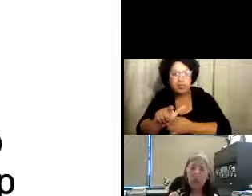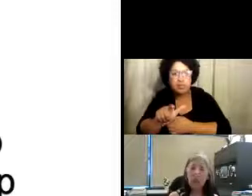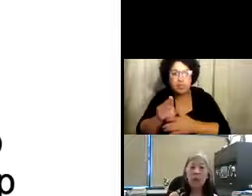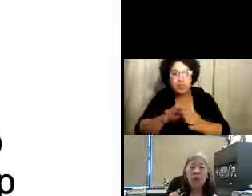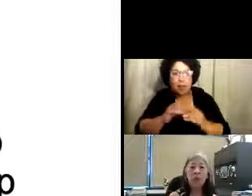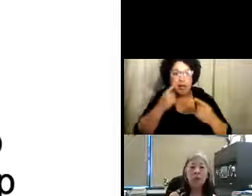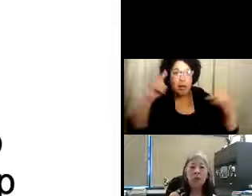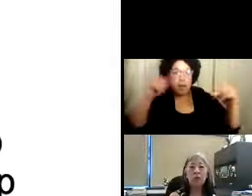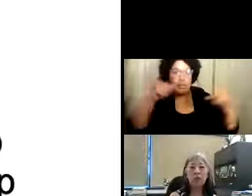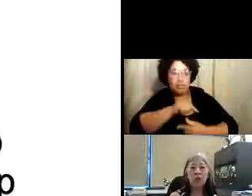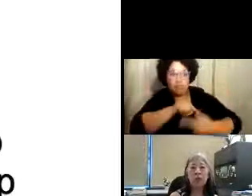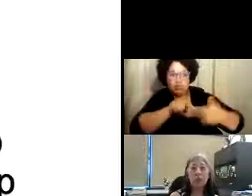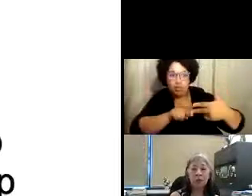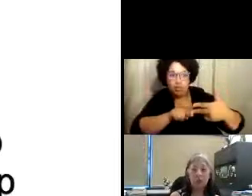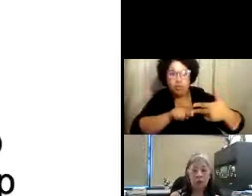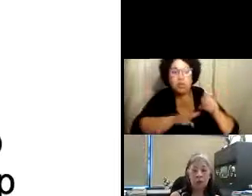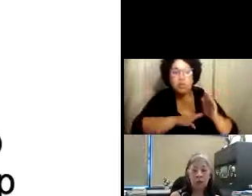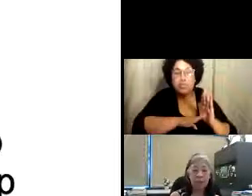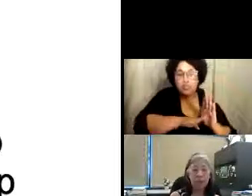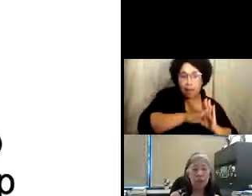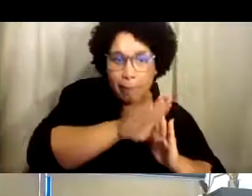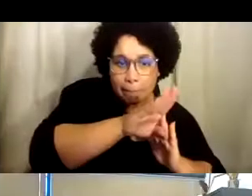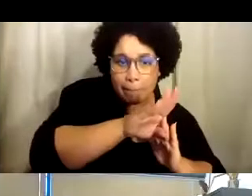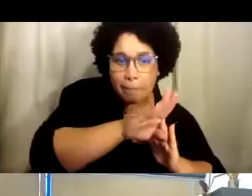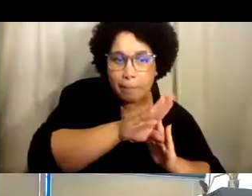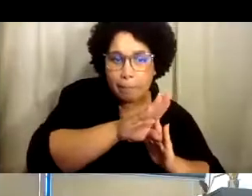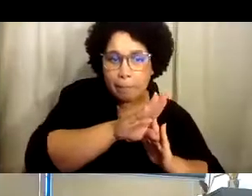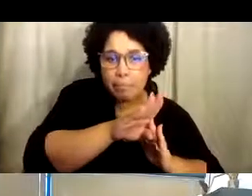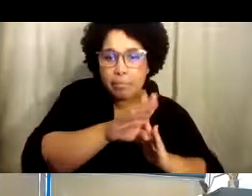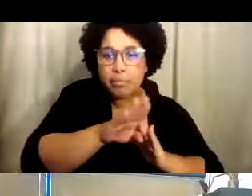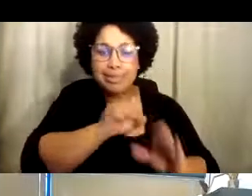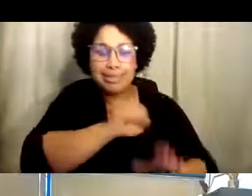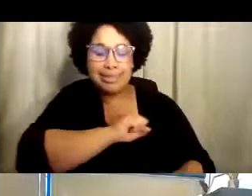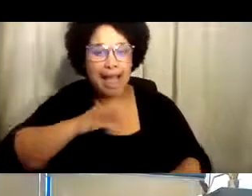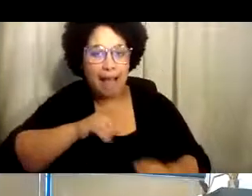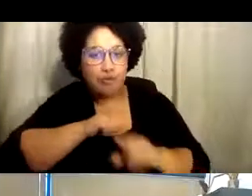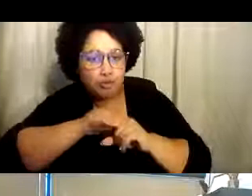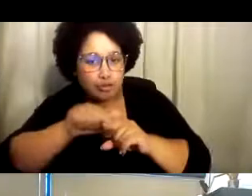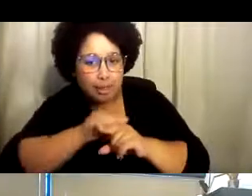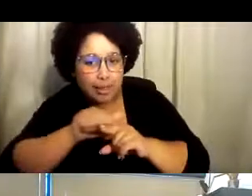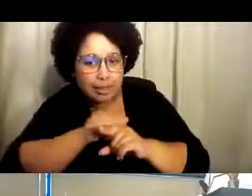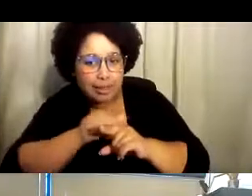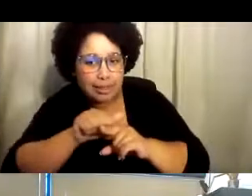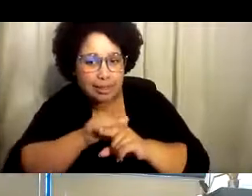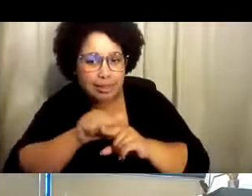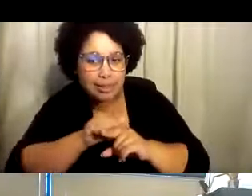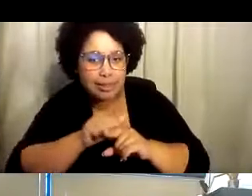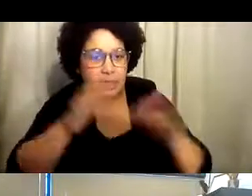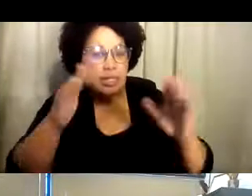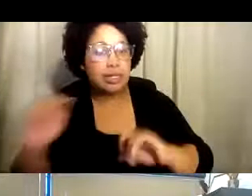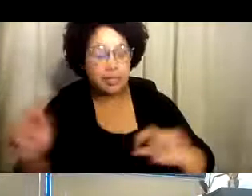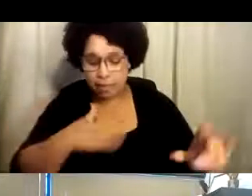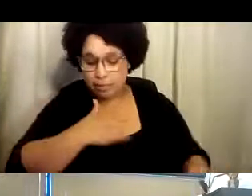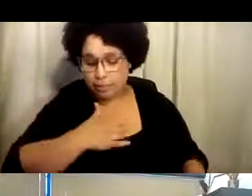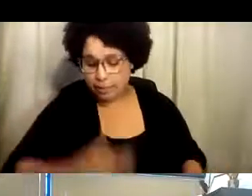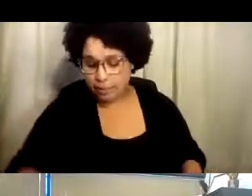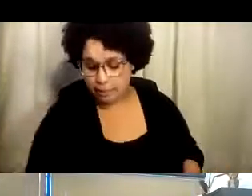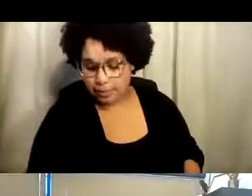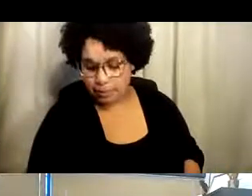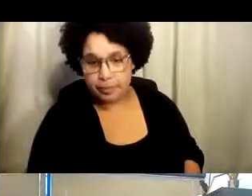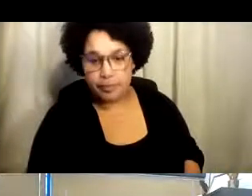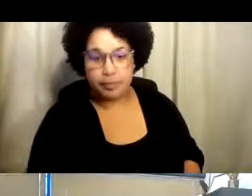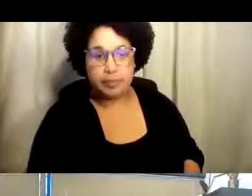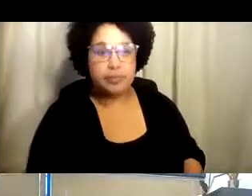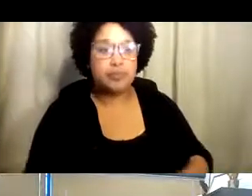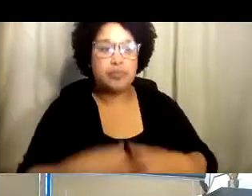lograr todos esos puntos. Los desarrollamos, empezamos a entrenar nuestro personal. Y próxima página,